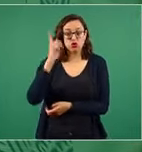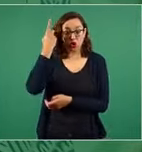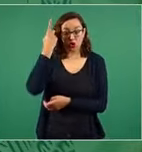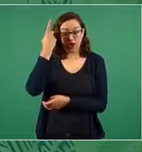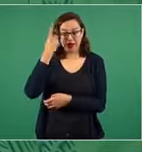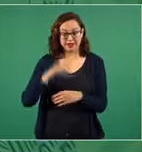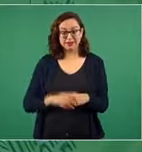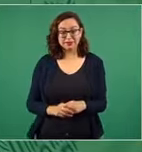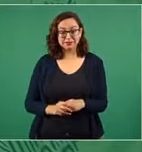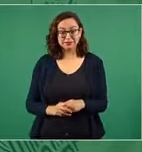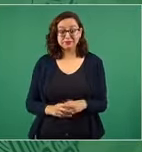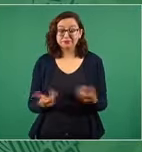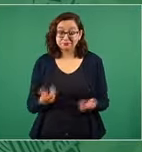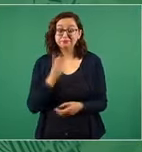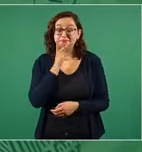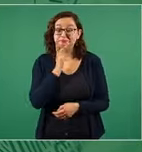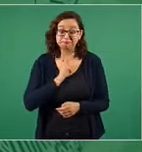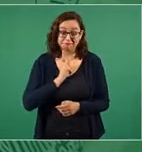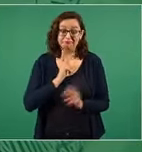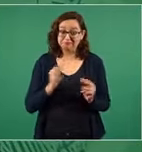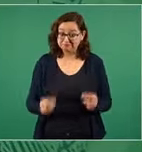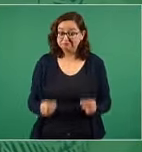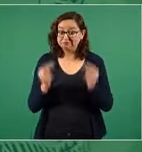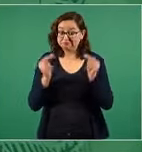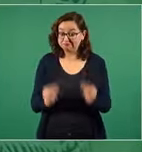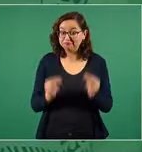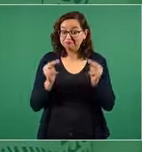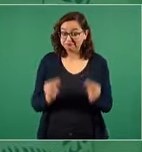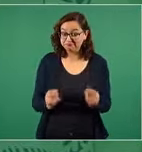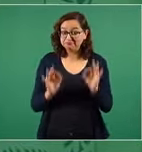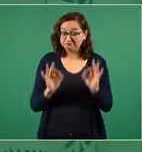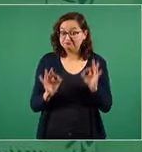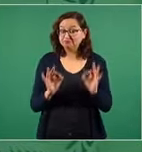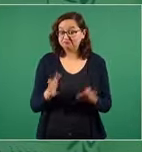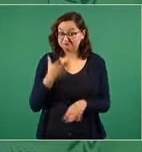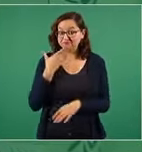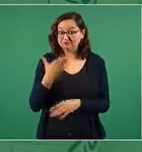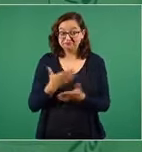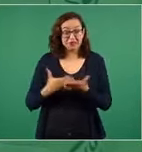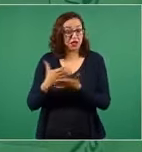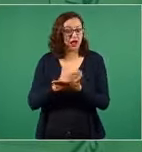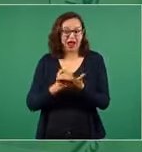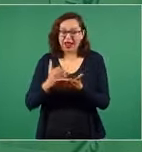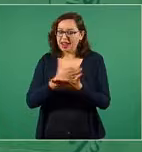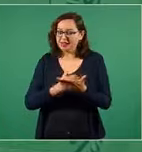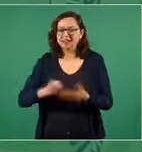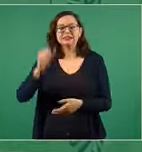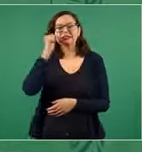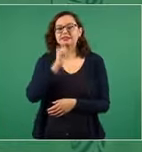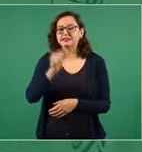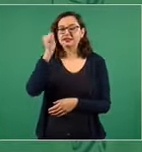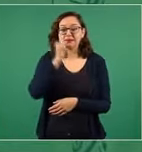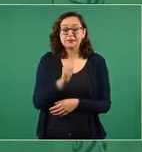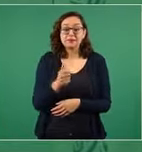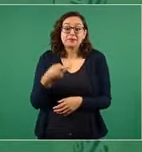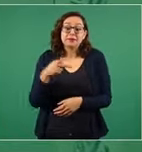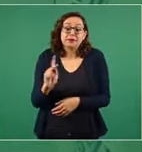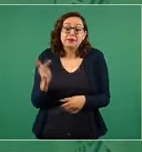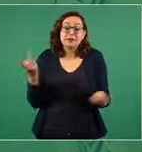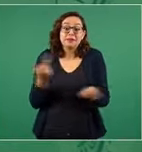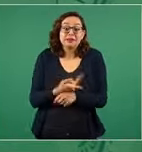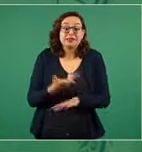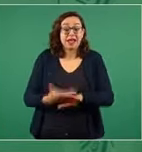siempre es un buen negocio lo que pasa que aquí o mejor dicho los tecnócratas corruptos